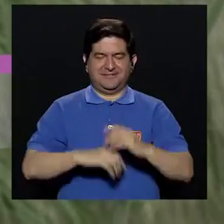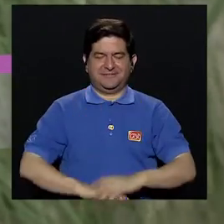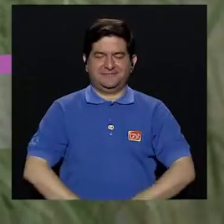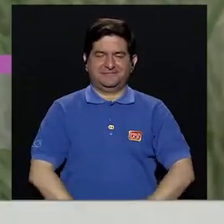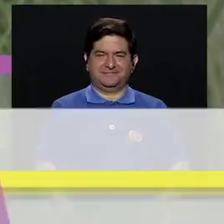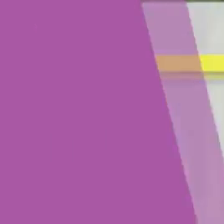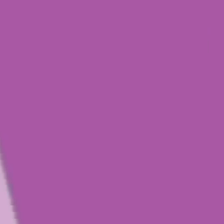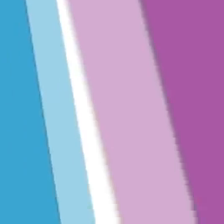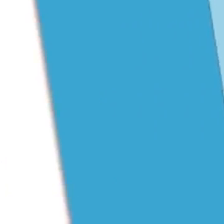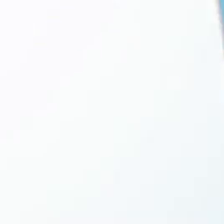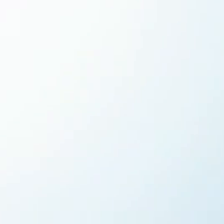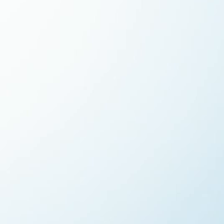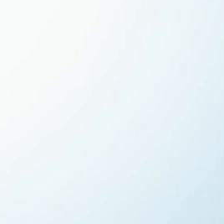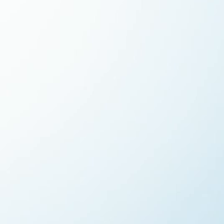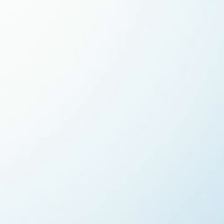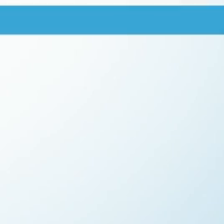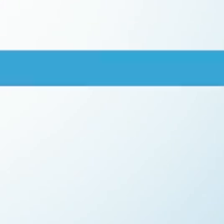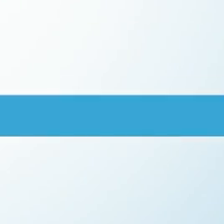de esta pausa.